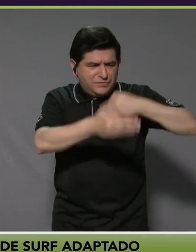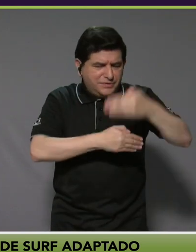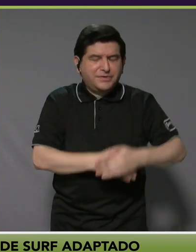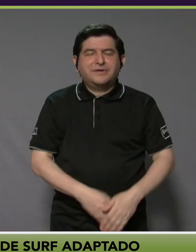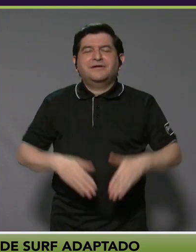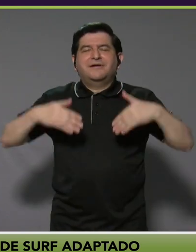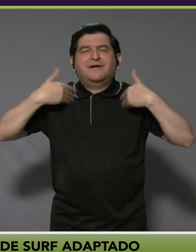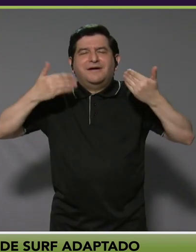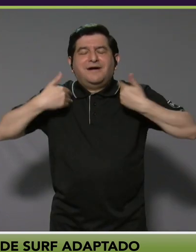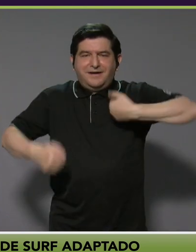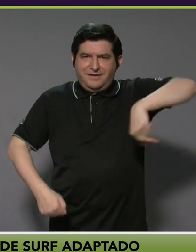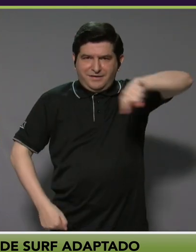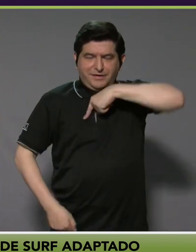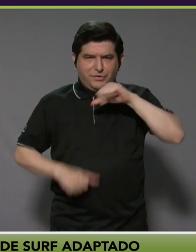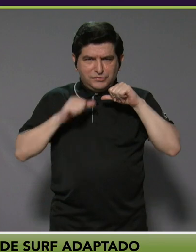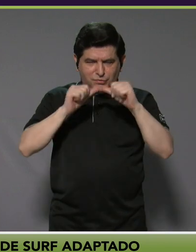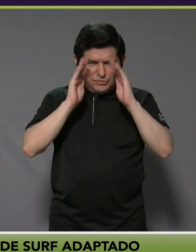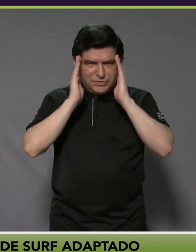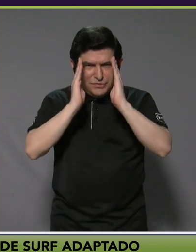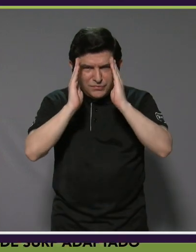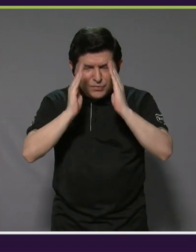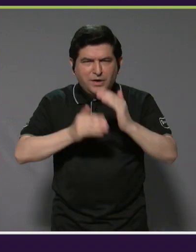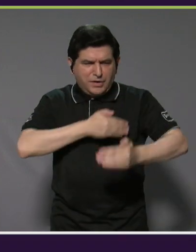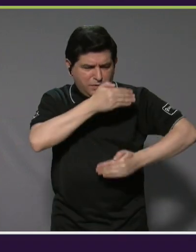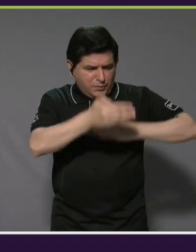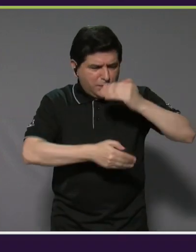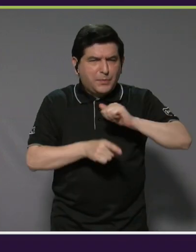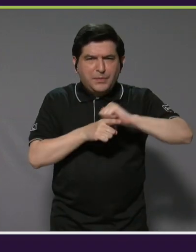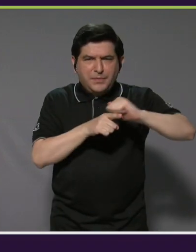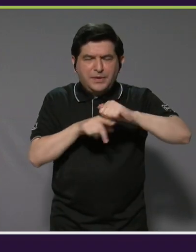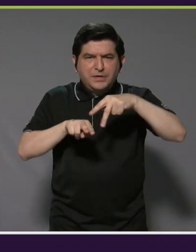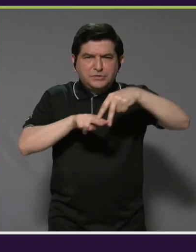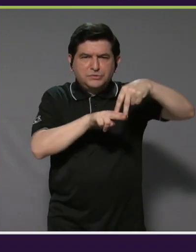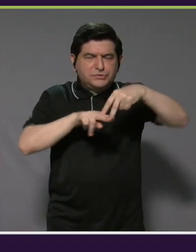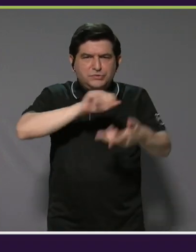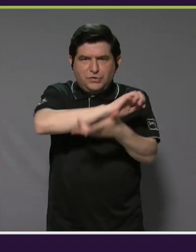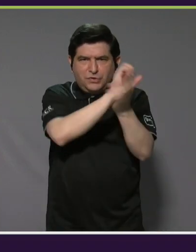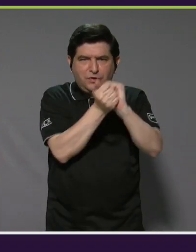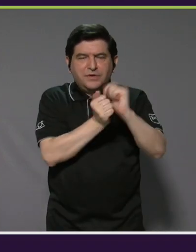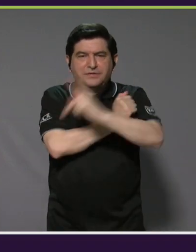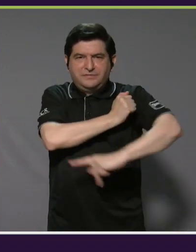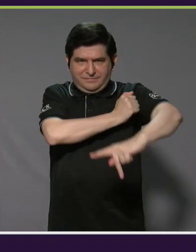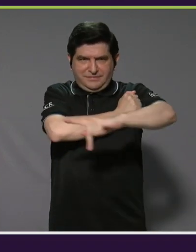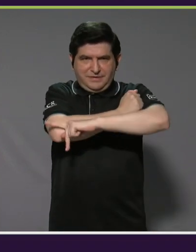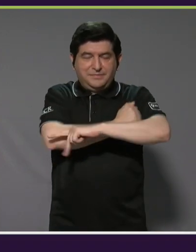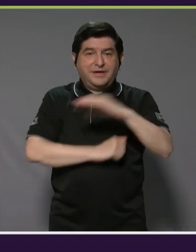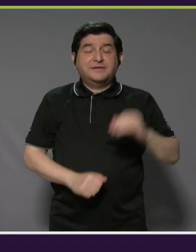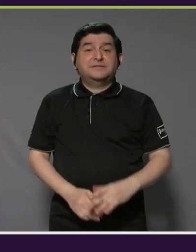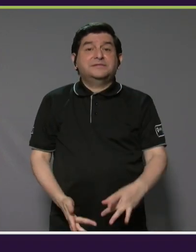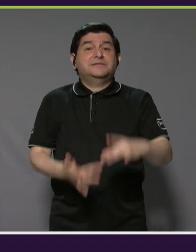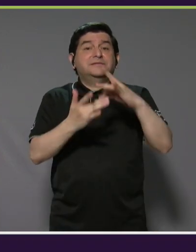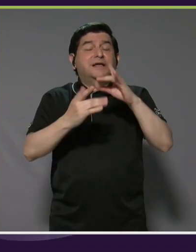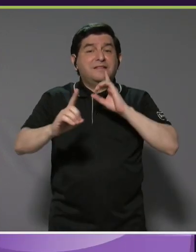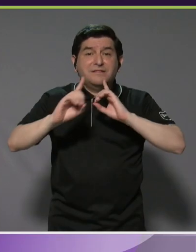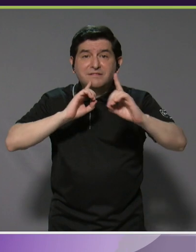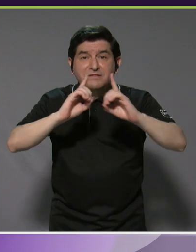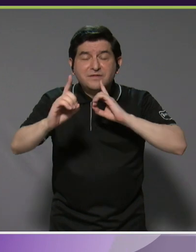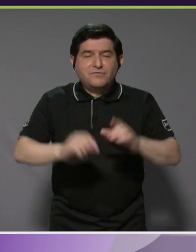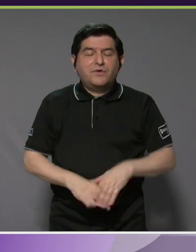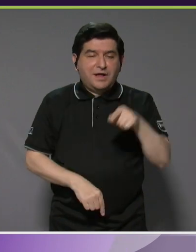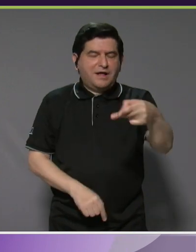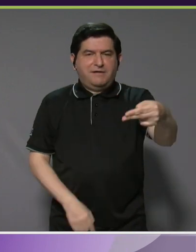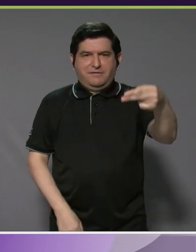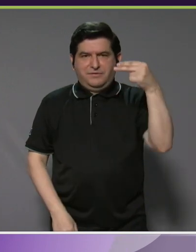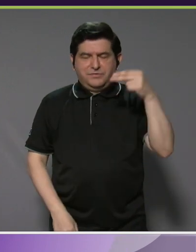nos alegra mucho poder seguir de cerca la evolución de la práctica del surf adaptado en el país y sobre todo difundir estas